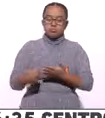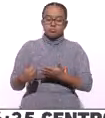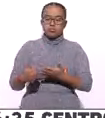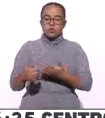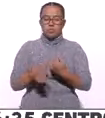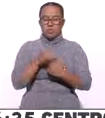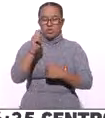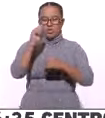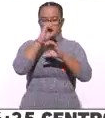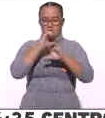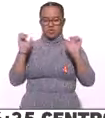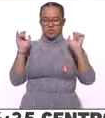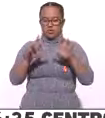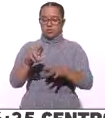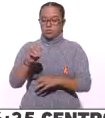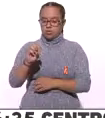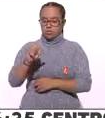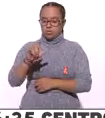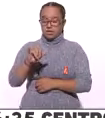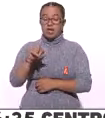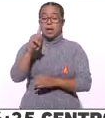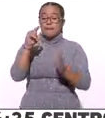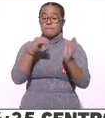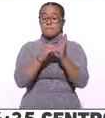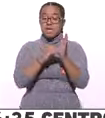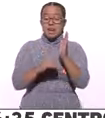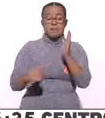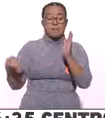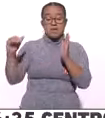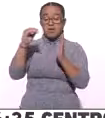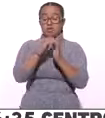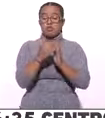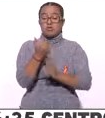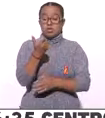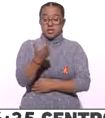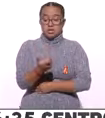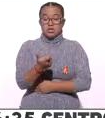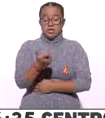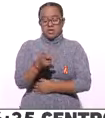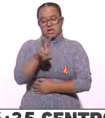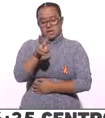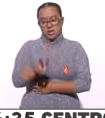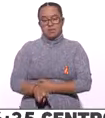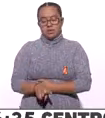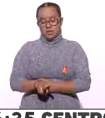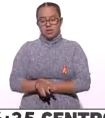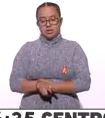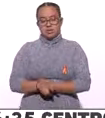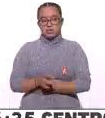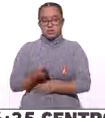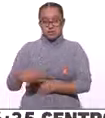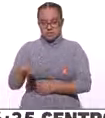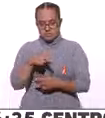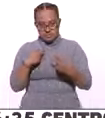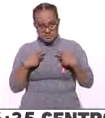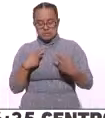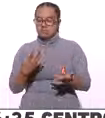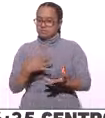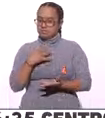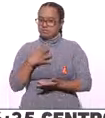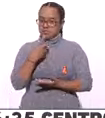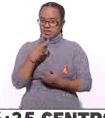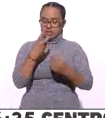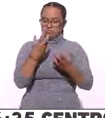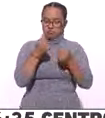concierto de Rosalía de mil millones de pesos, cosa que sí de una u otra forma es de llamar la atención. Claro,